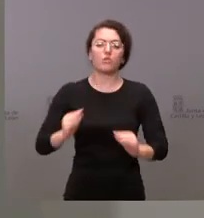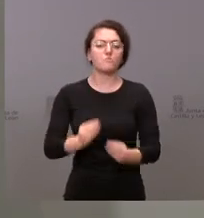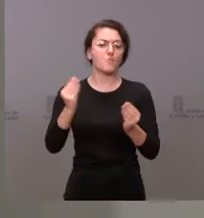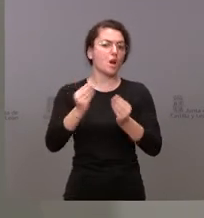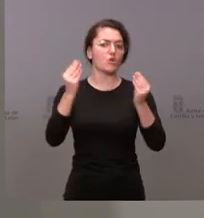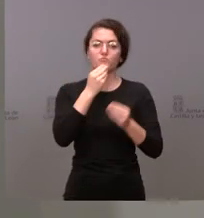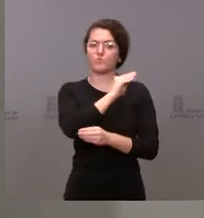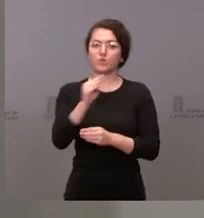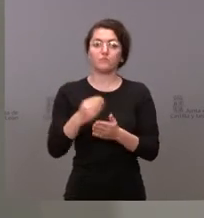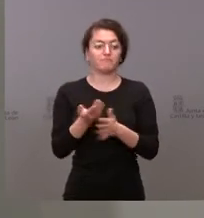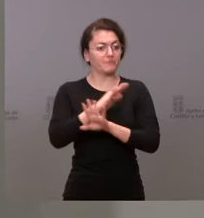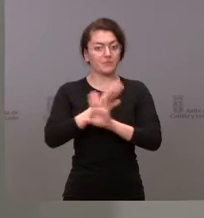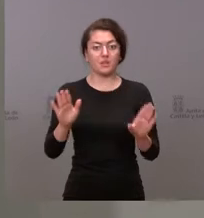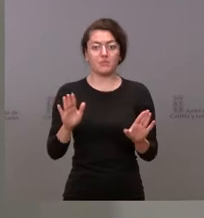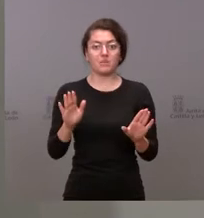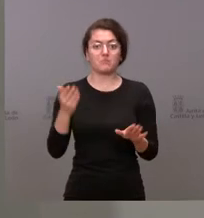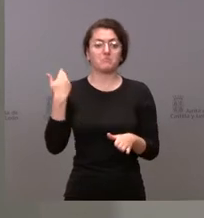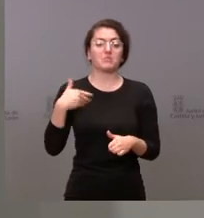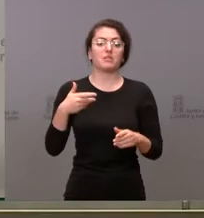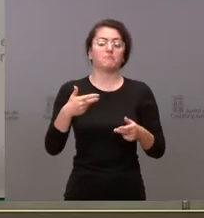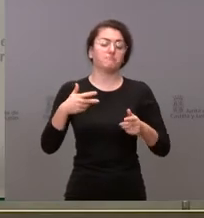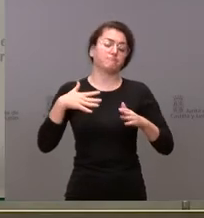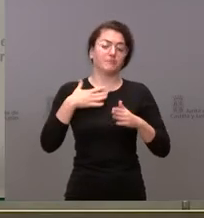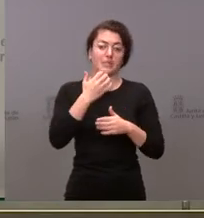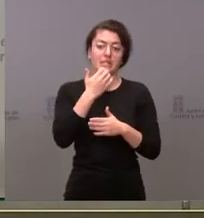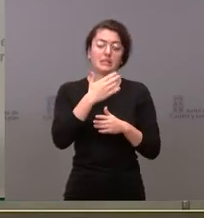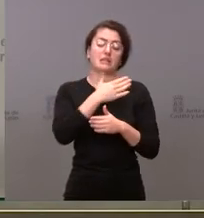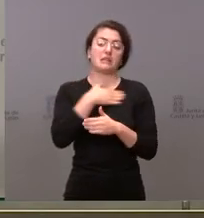Nada más quedo a su disposición para las preguntas que ya nos hagan.